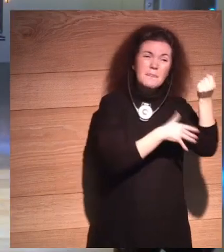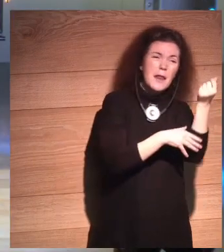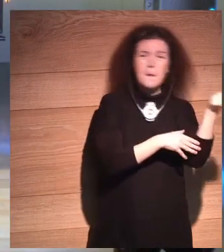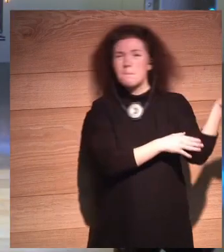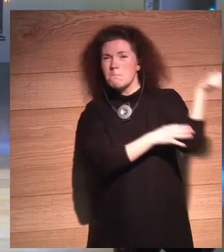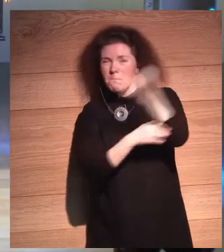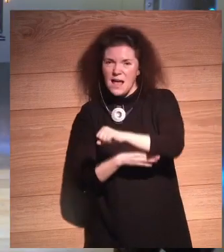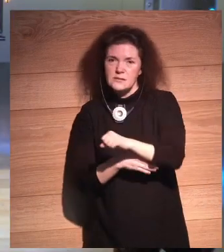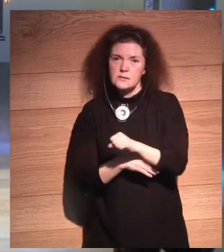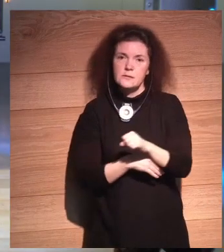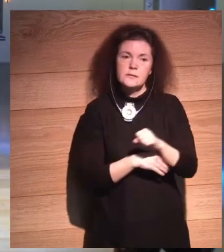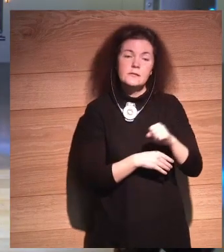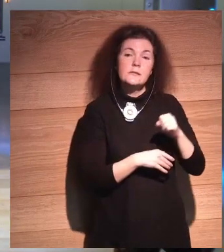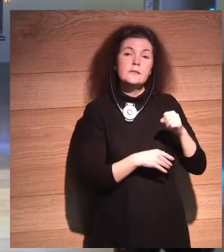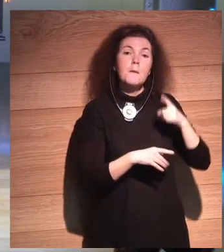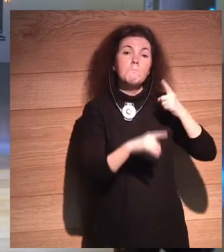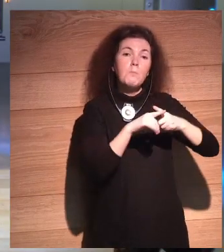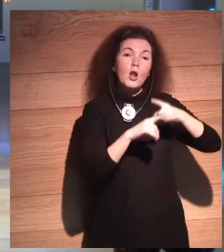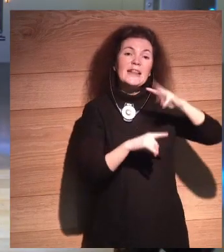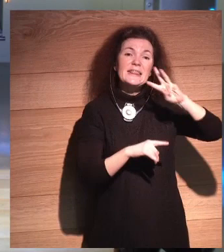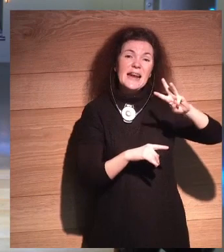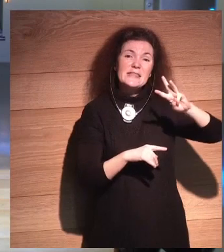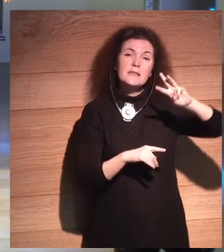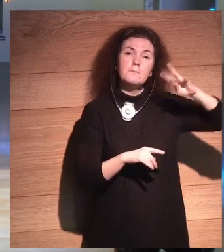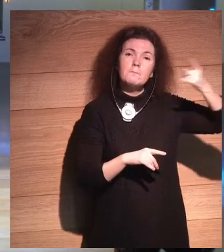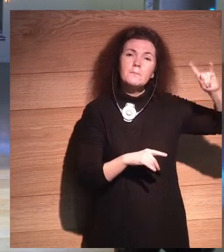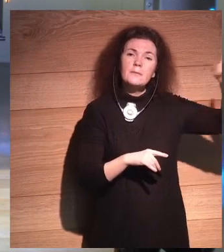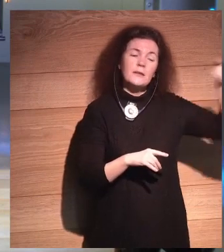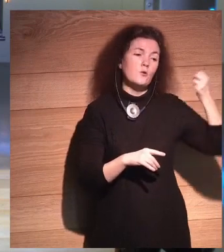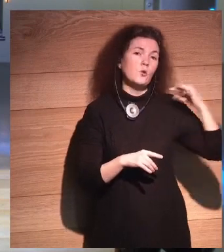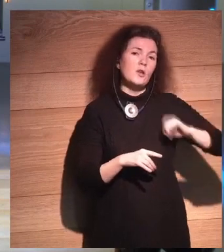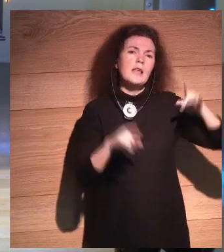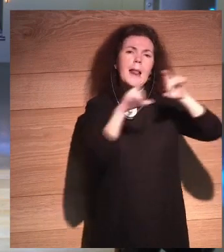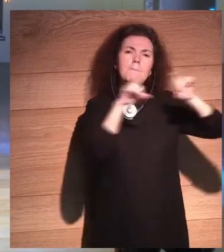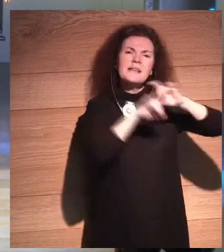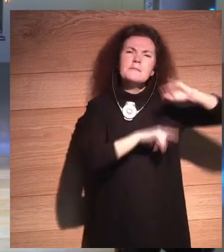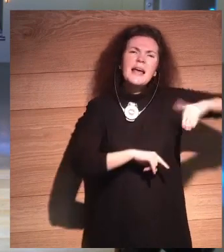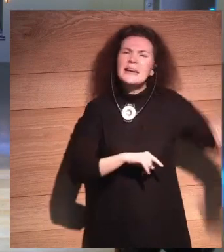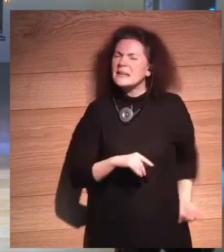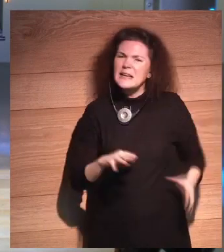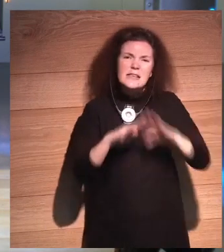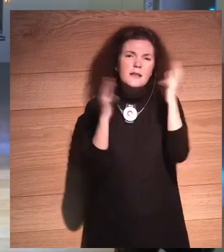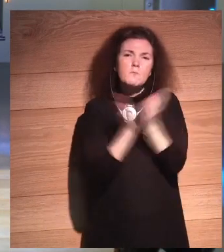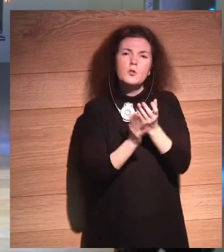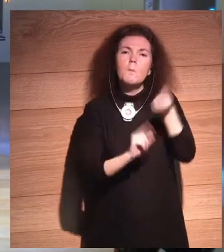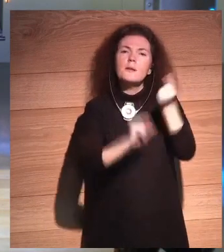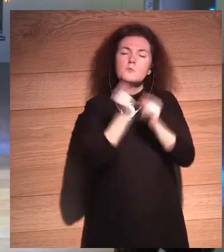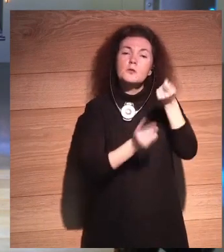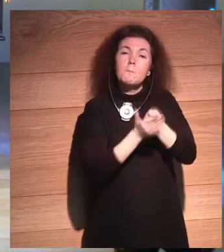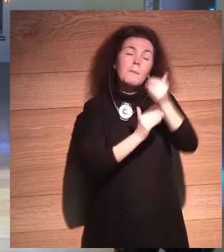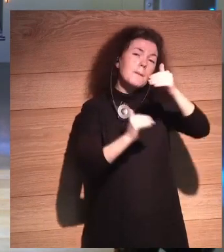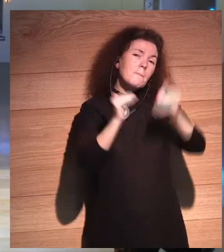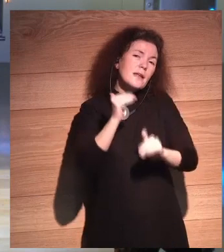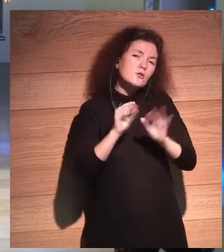Han multiplicado por 3 su valor en 4 años, son las compañías más ricas del mundo, pagan menos presupuestos, y están más